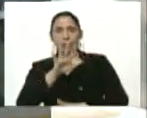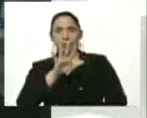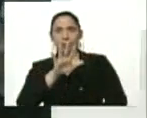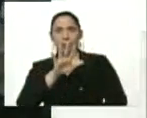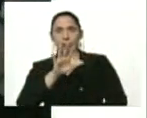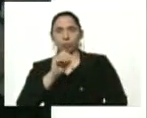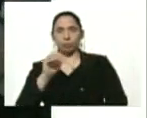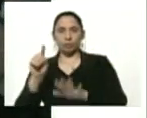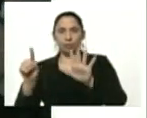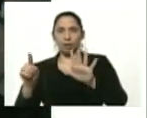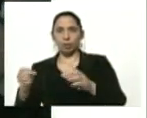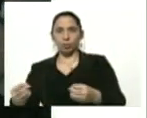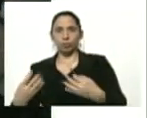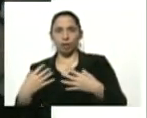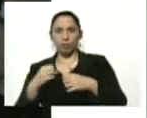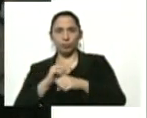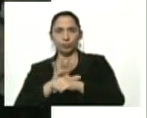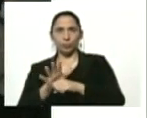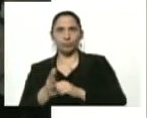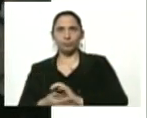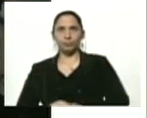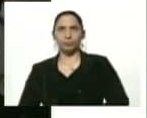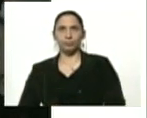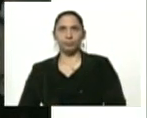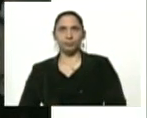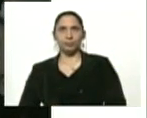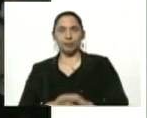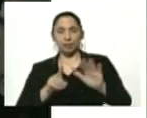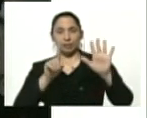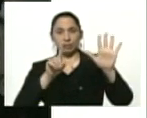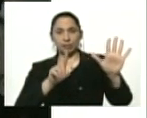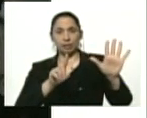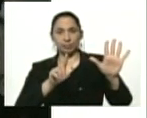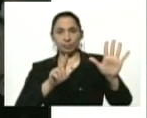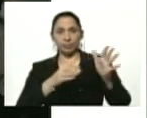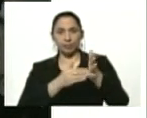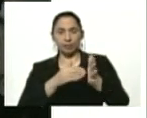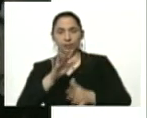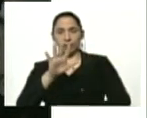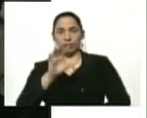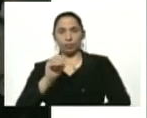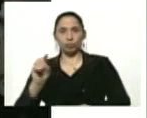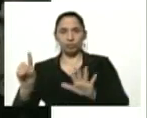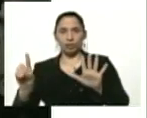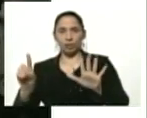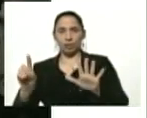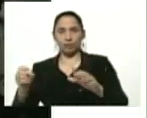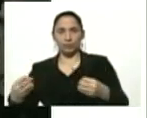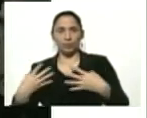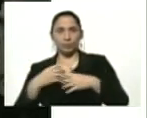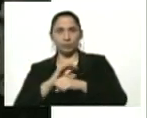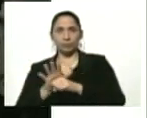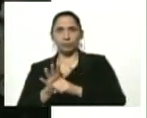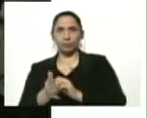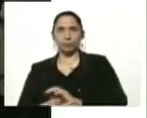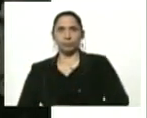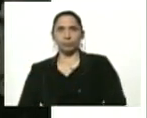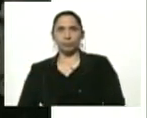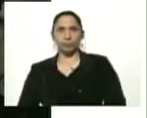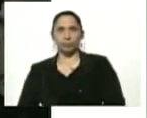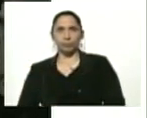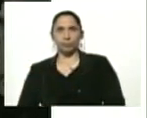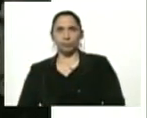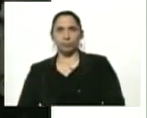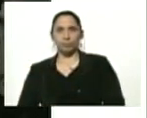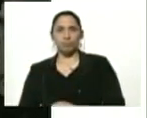contagios de coronavirus seis mil quinientos casos al